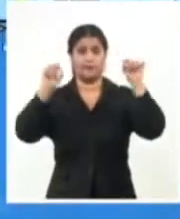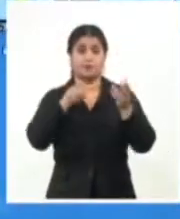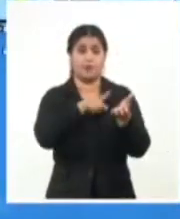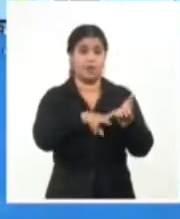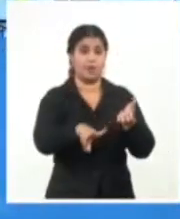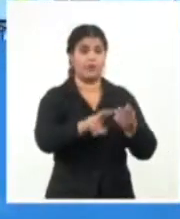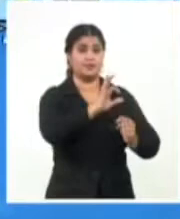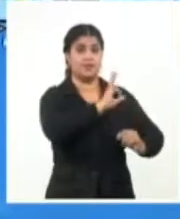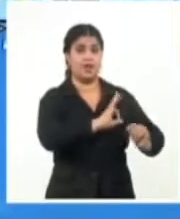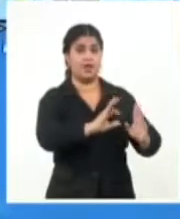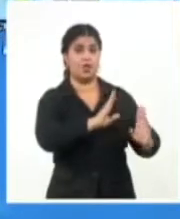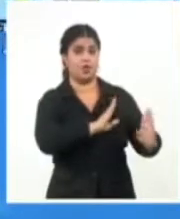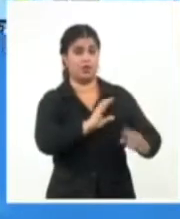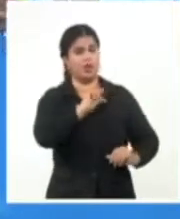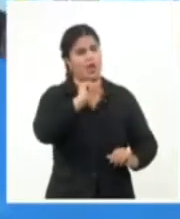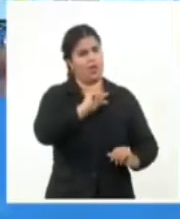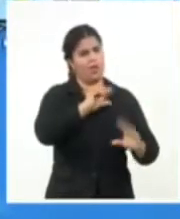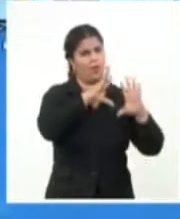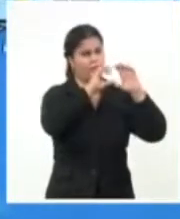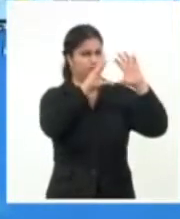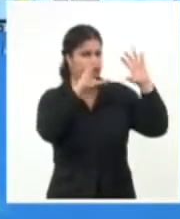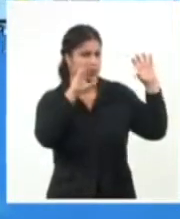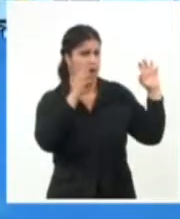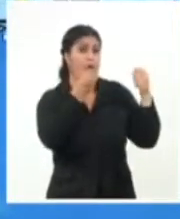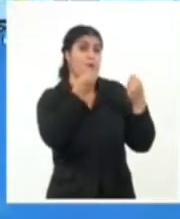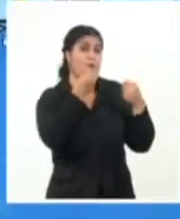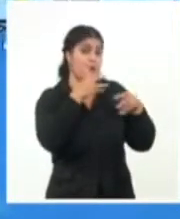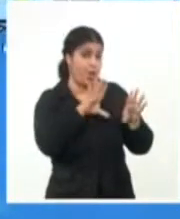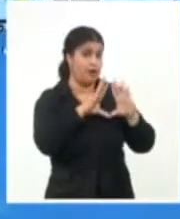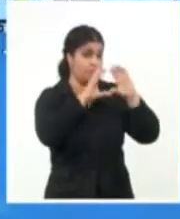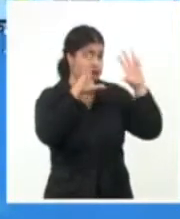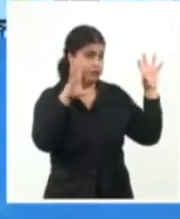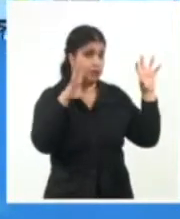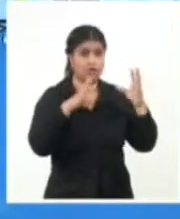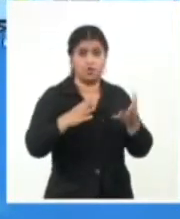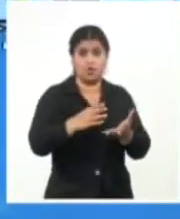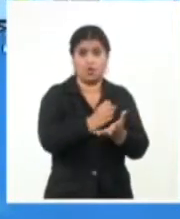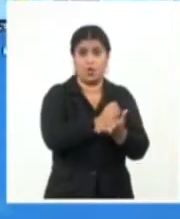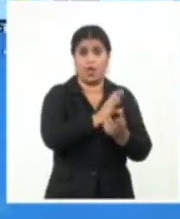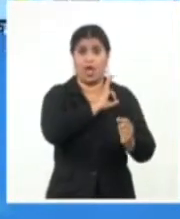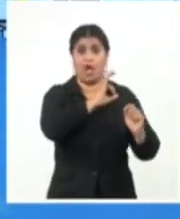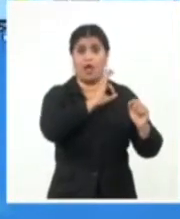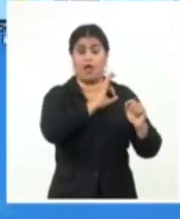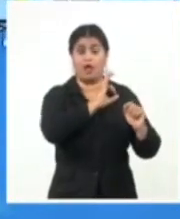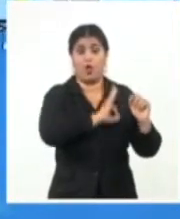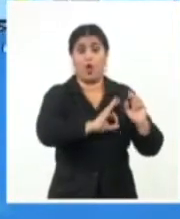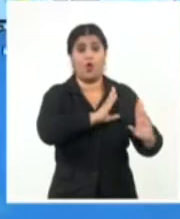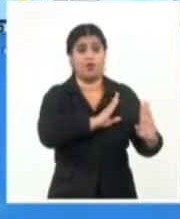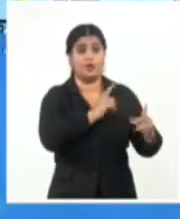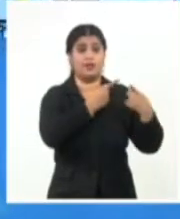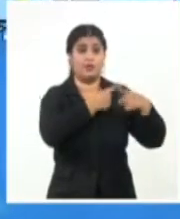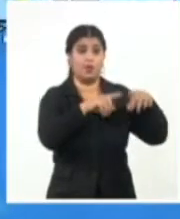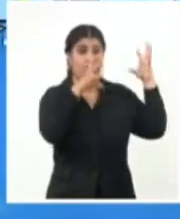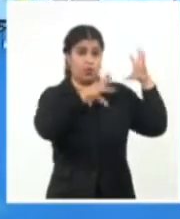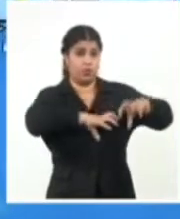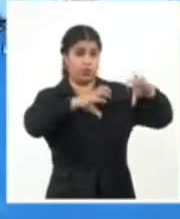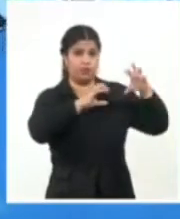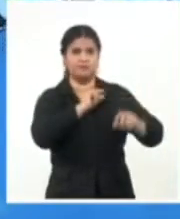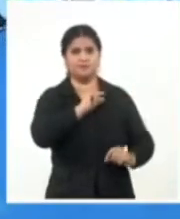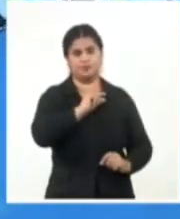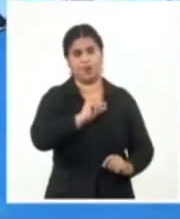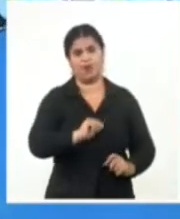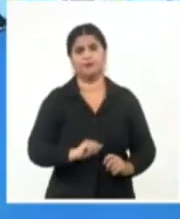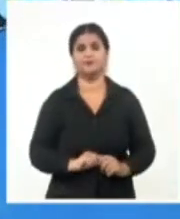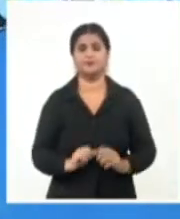orientales estará parcialmente nublado, pudiera nublarse de forma ocasional, pero en sentido general serán pocas las precipitaciones por la noche.